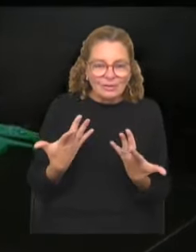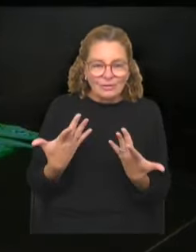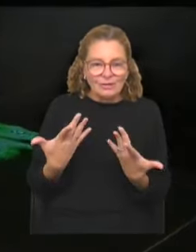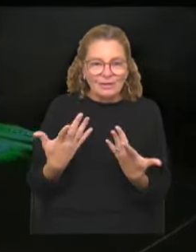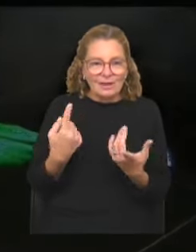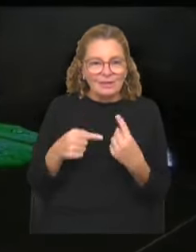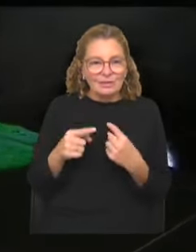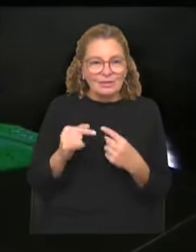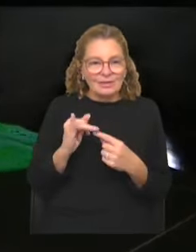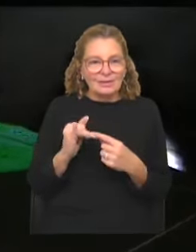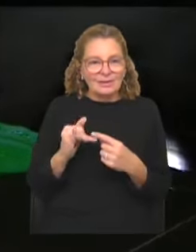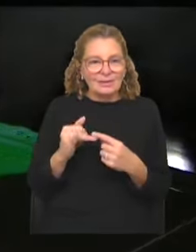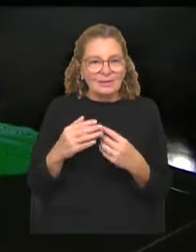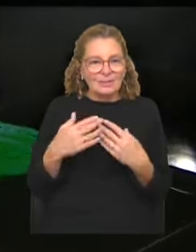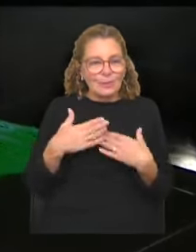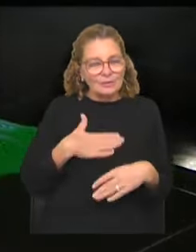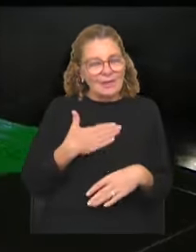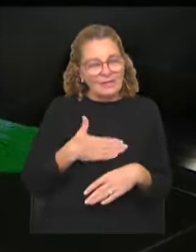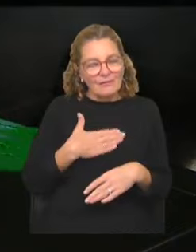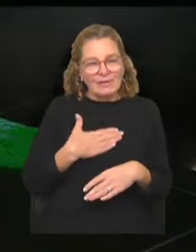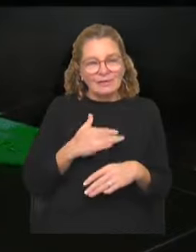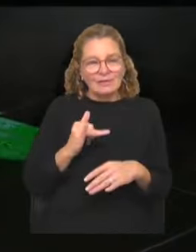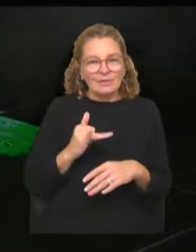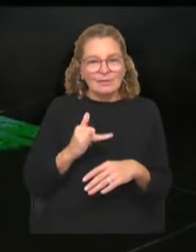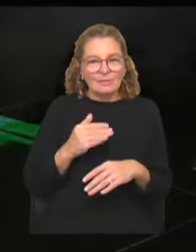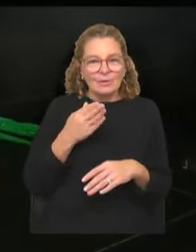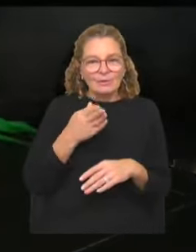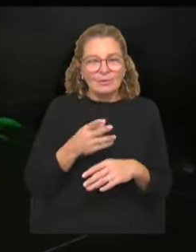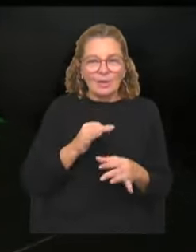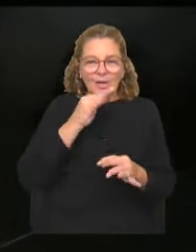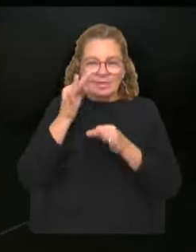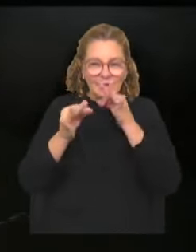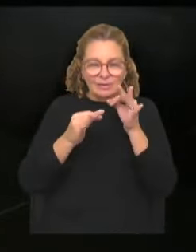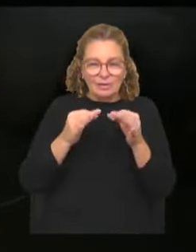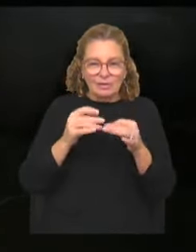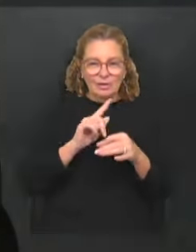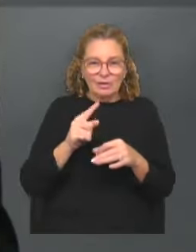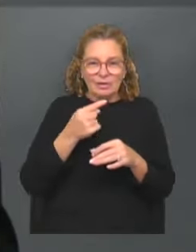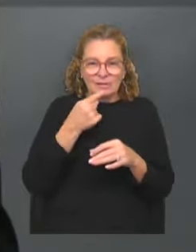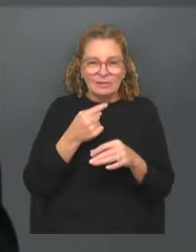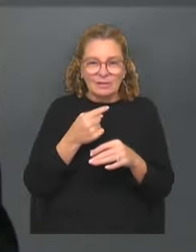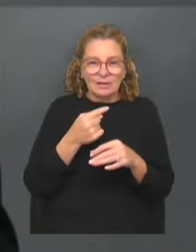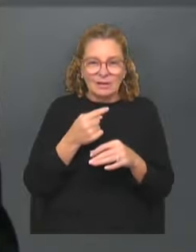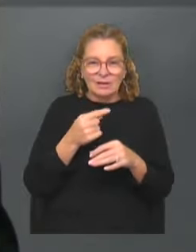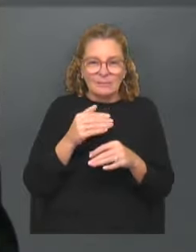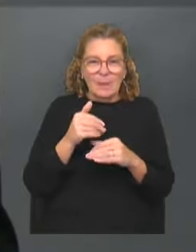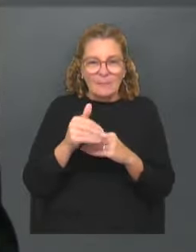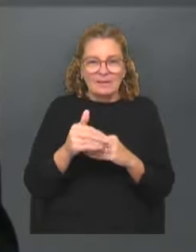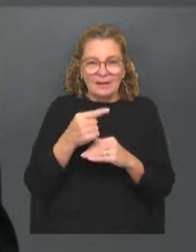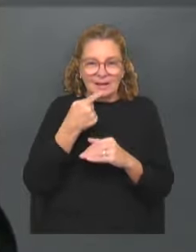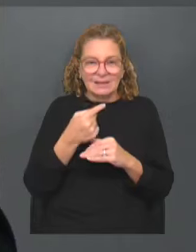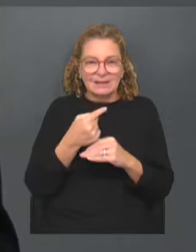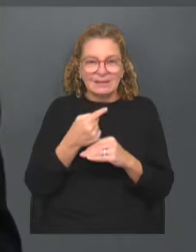Entonces, sí, muy satisfechos. Sí, hemos asistido a varios discursos negacionistas, ¿no? A pesar de que hay